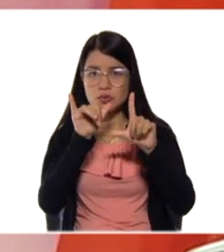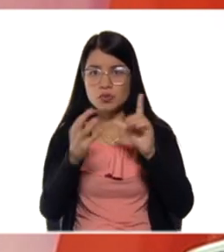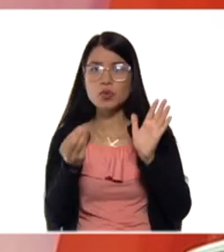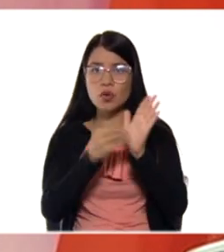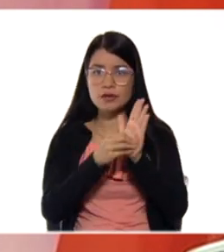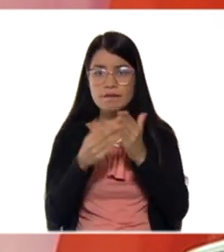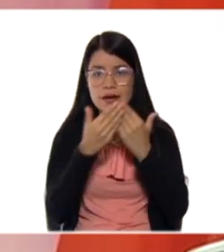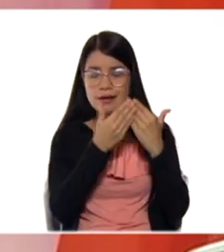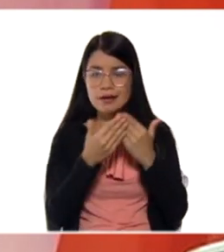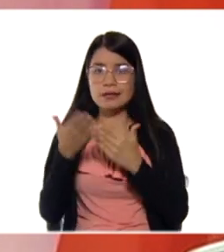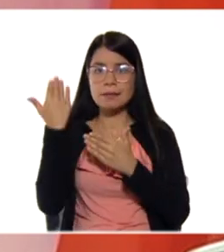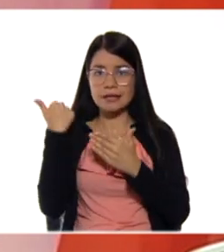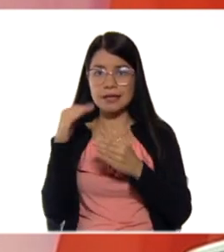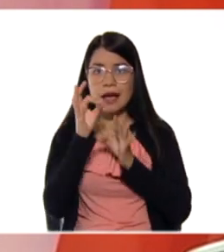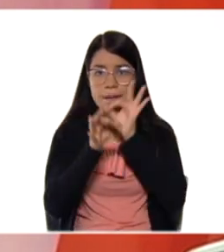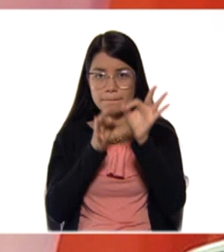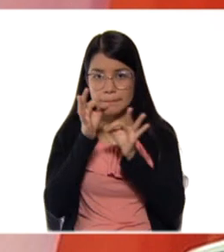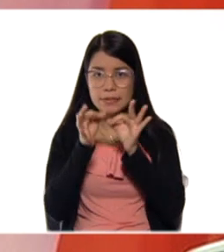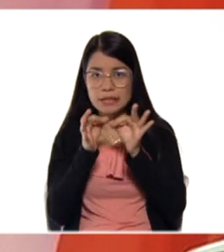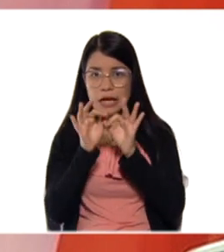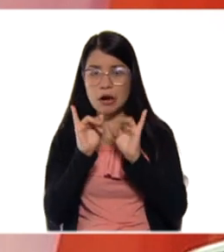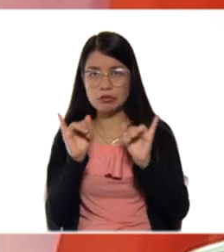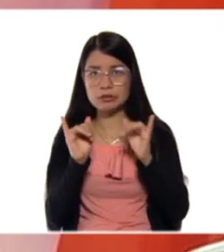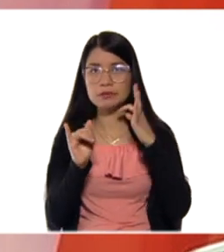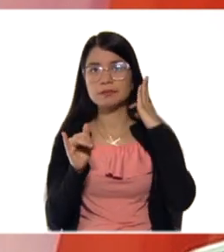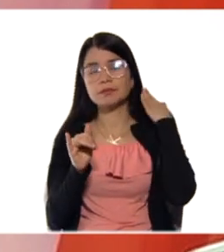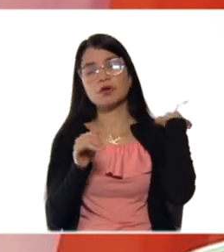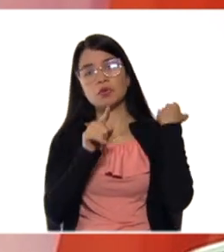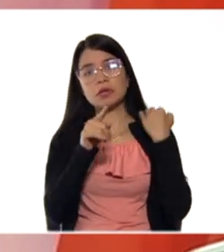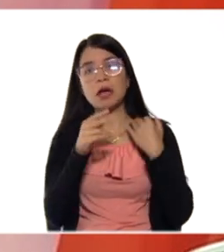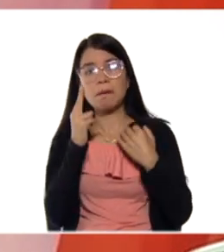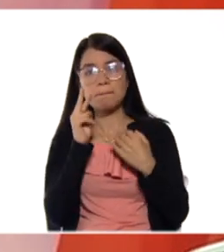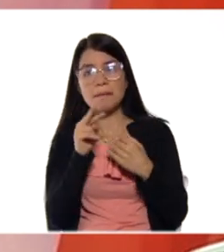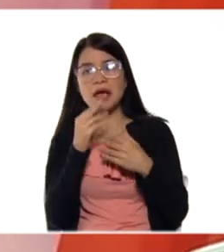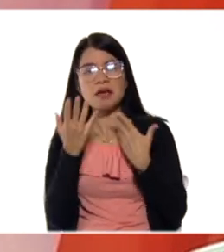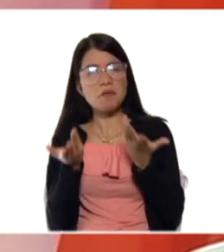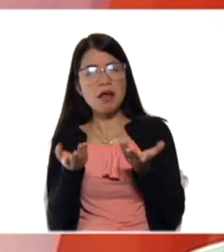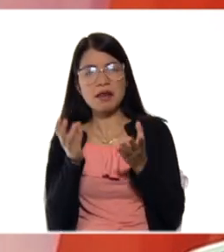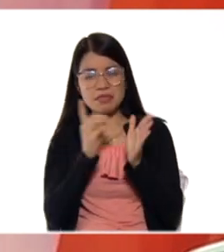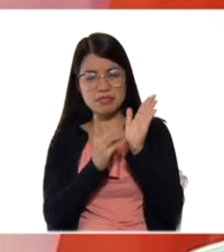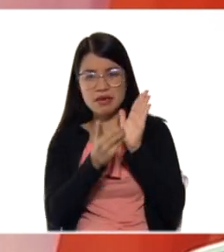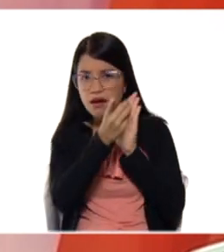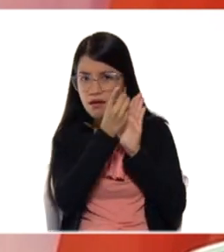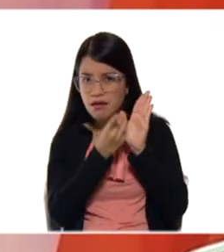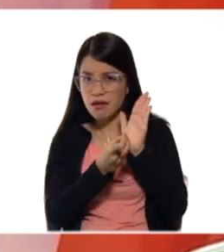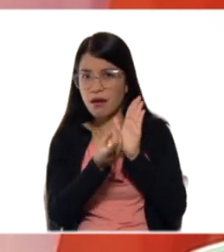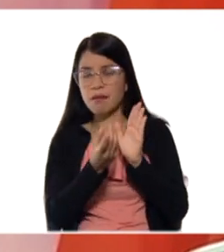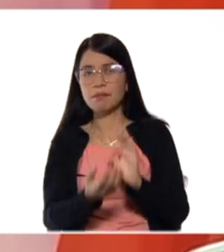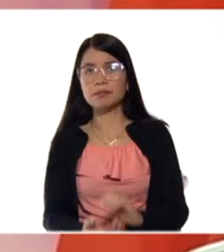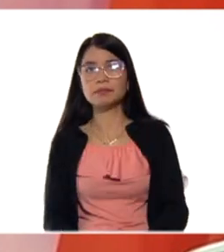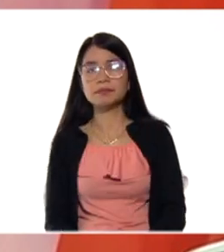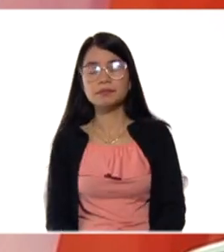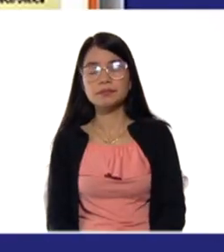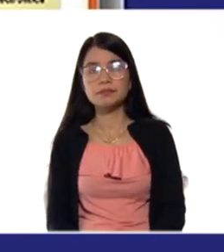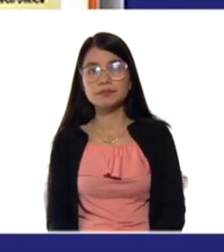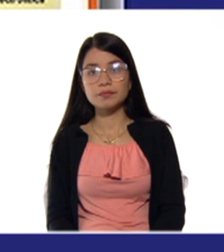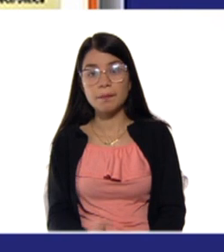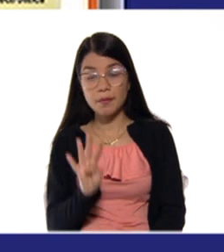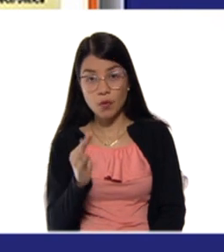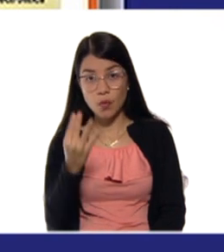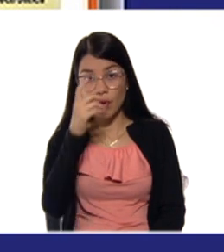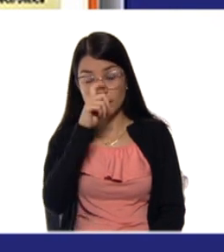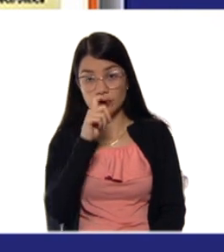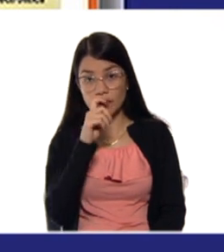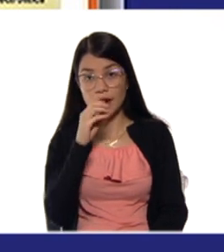Familia en la Escuela, para que vean cuáles son los diagramas del cual estoy hablando. Para cuarto año, realiza